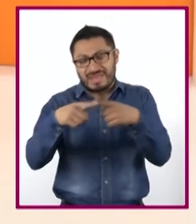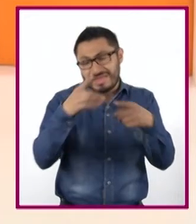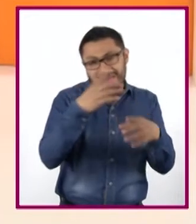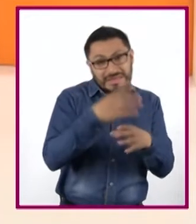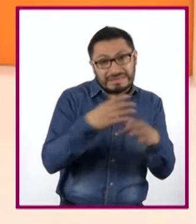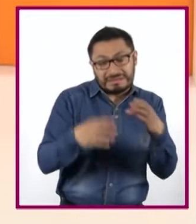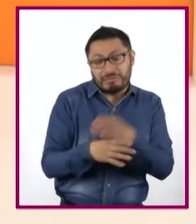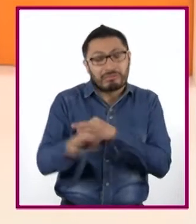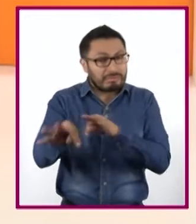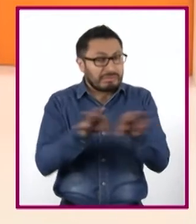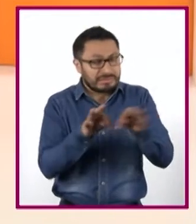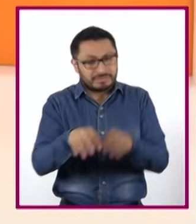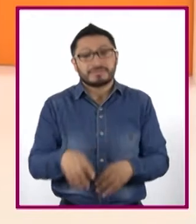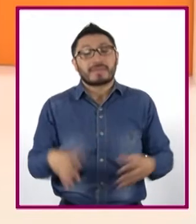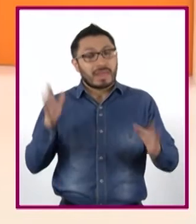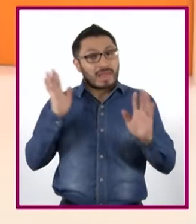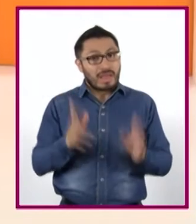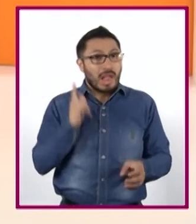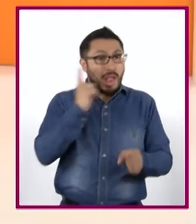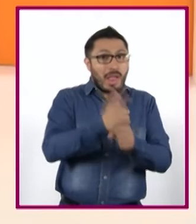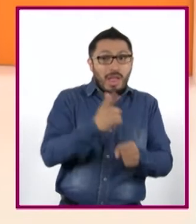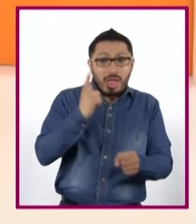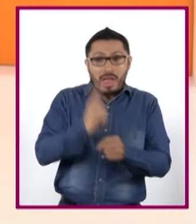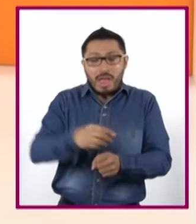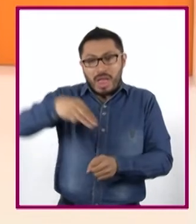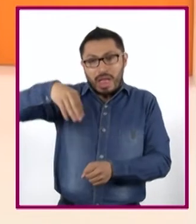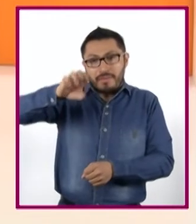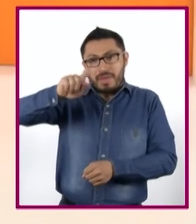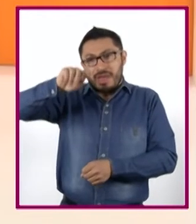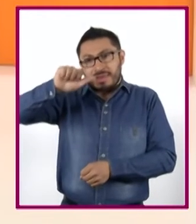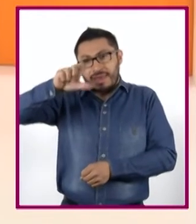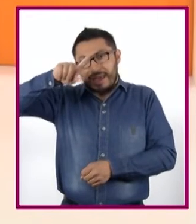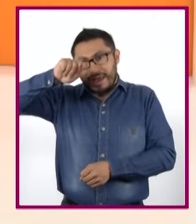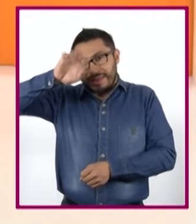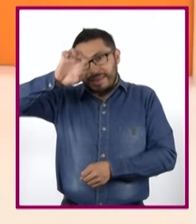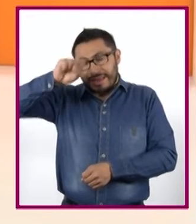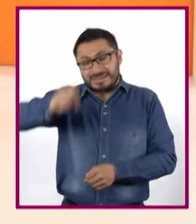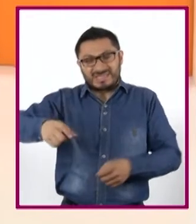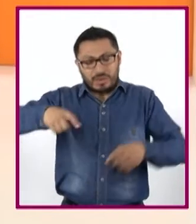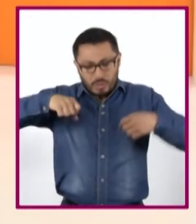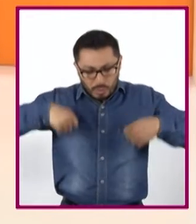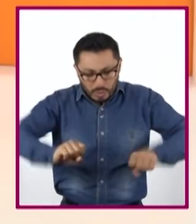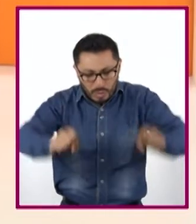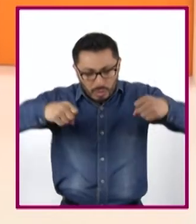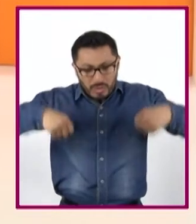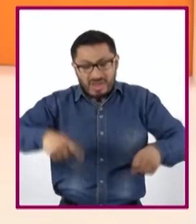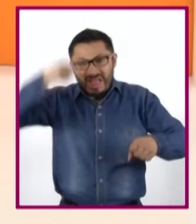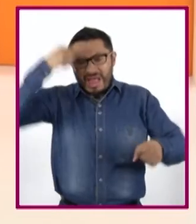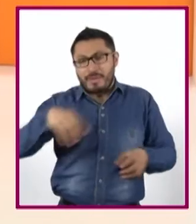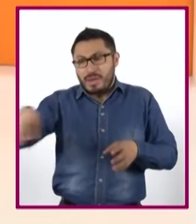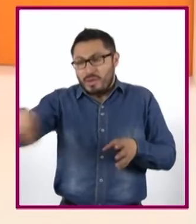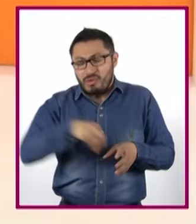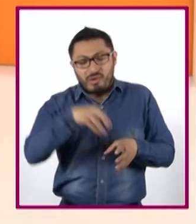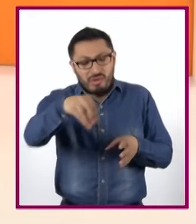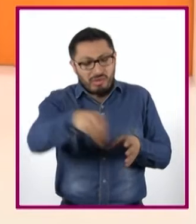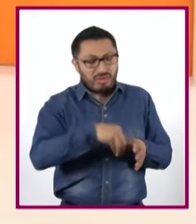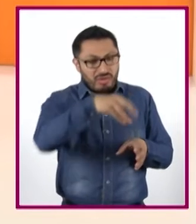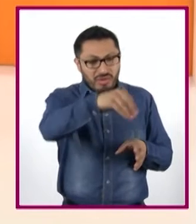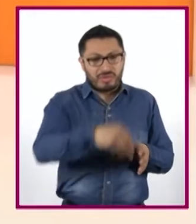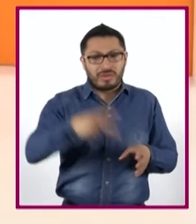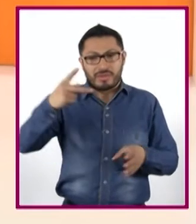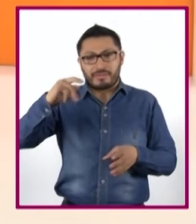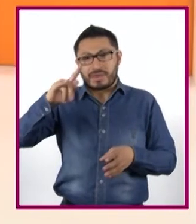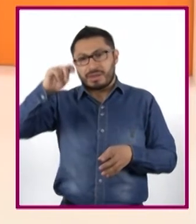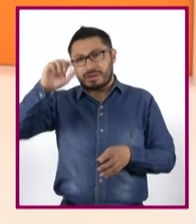encontrado metates y ganchos de madera para la colecta de pitallas, cestería,